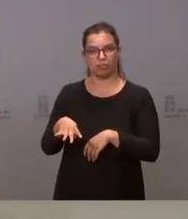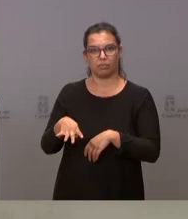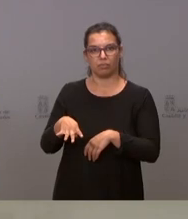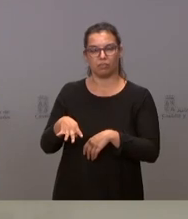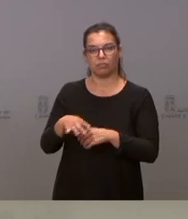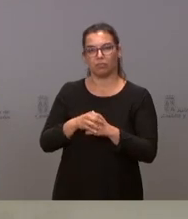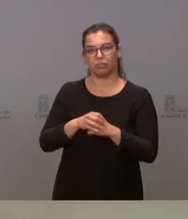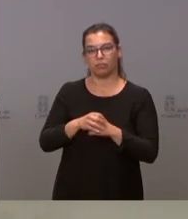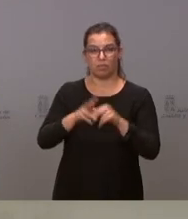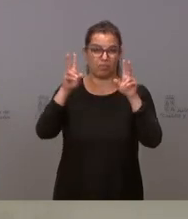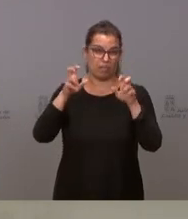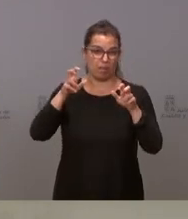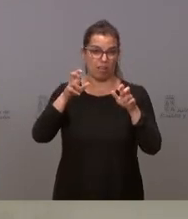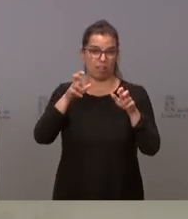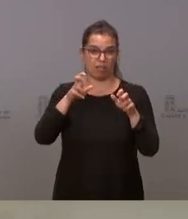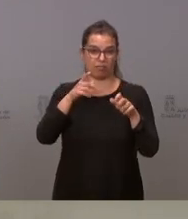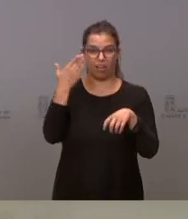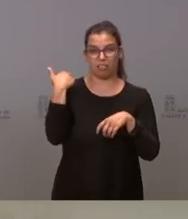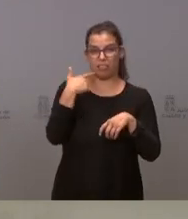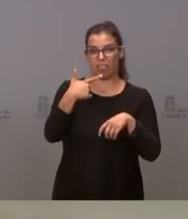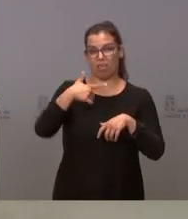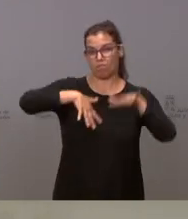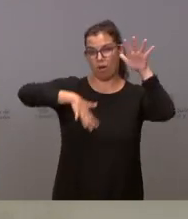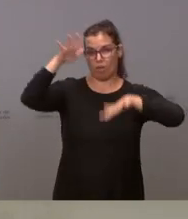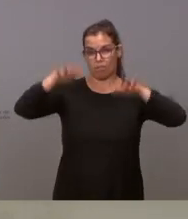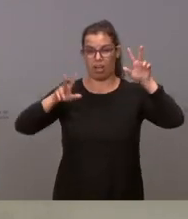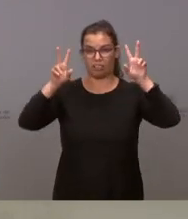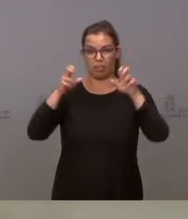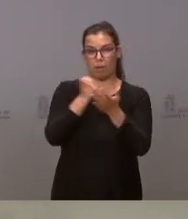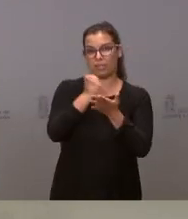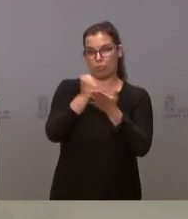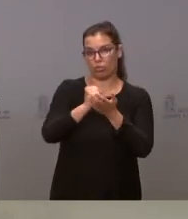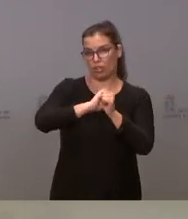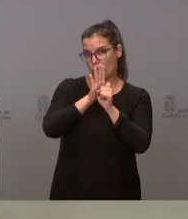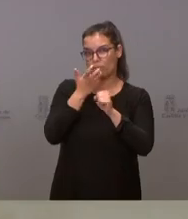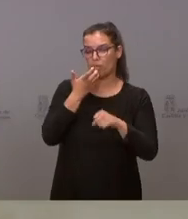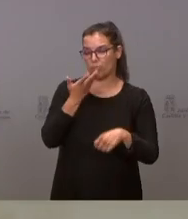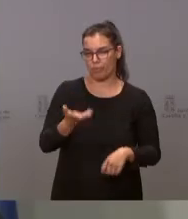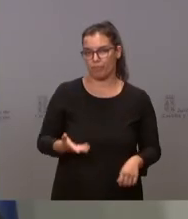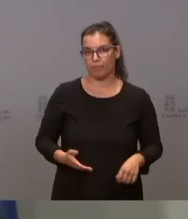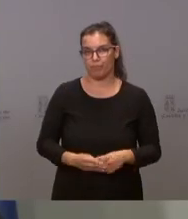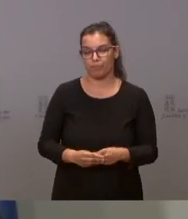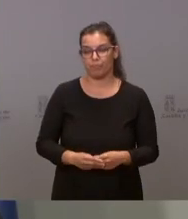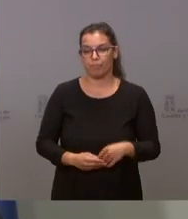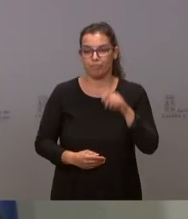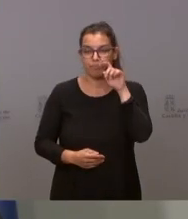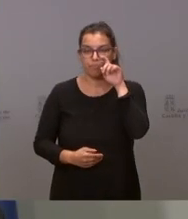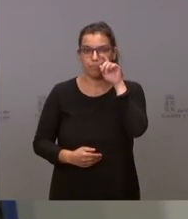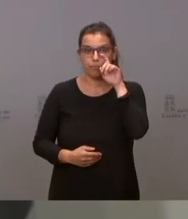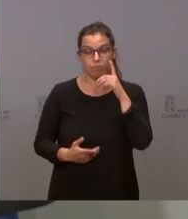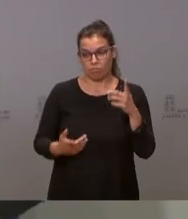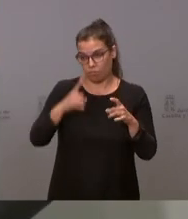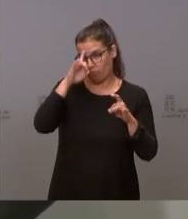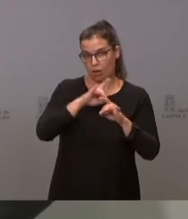desigualdades que denunciaba usted antes con el tema del pasaporte COVID. Gracias. Bueno, no tenga usted